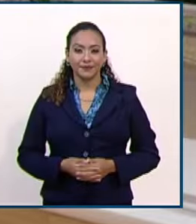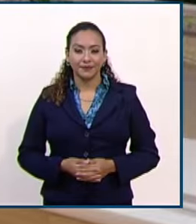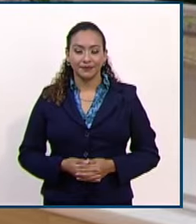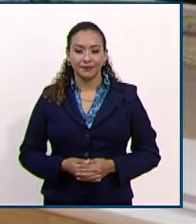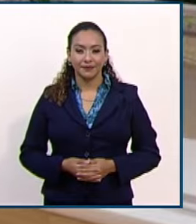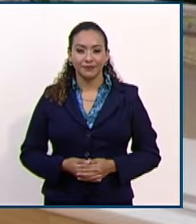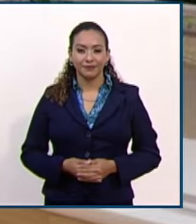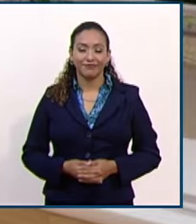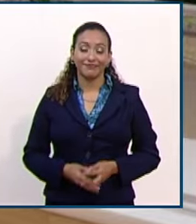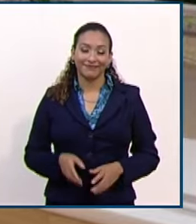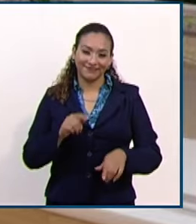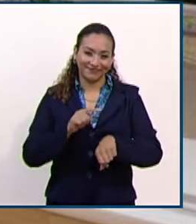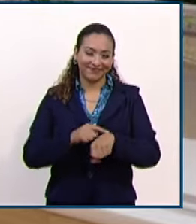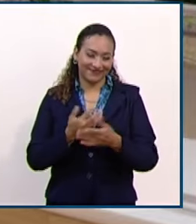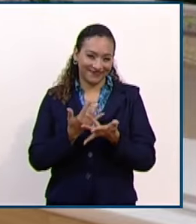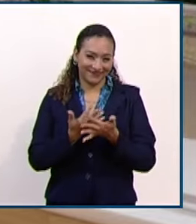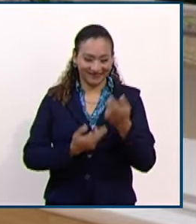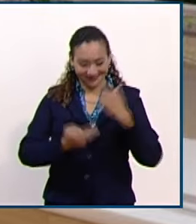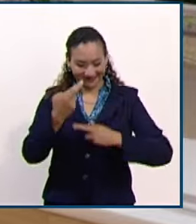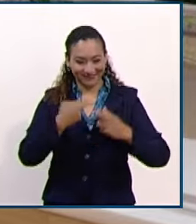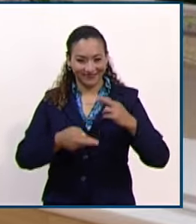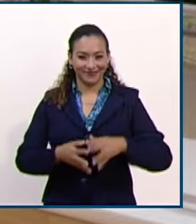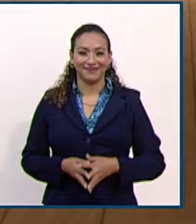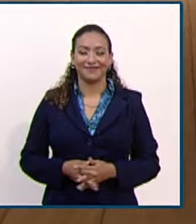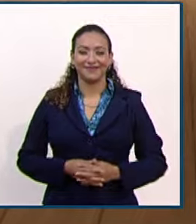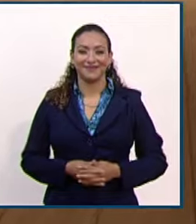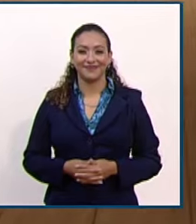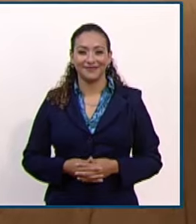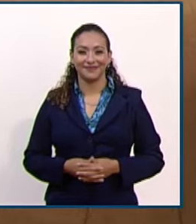Tiempo de mensajes. Regresamos con más.